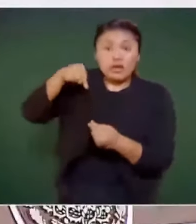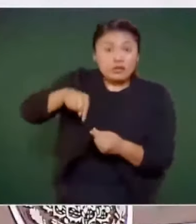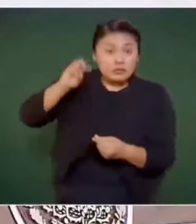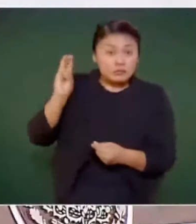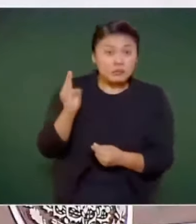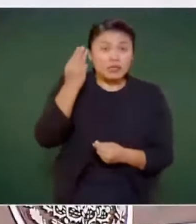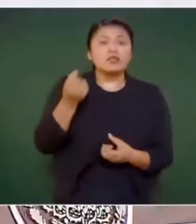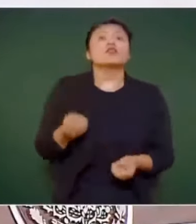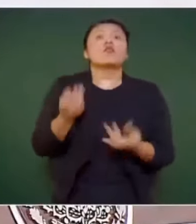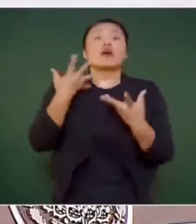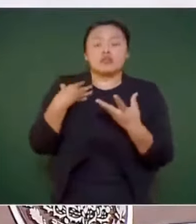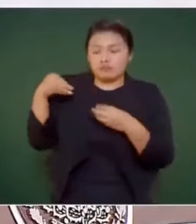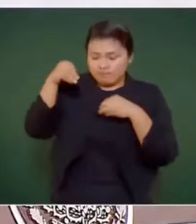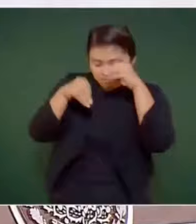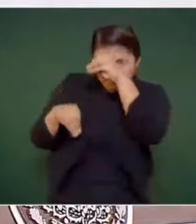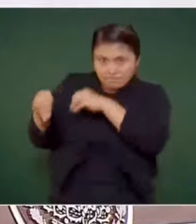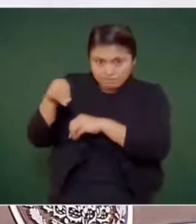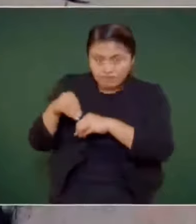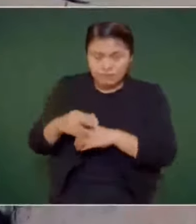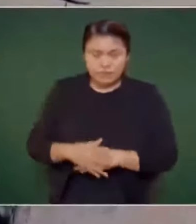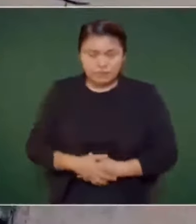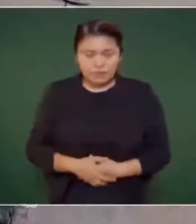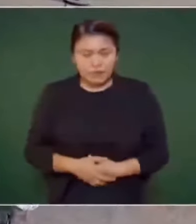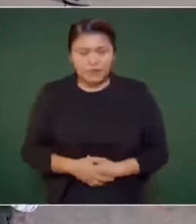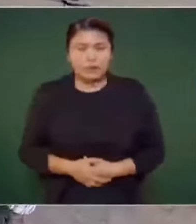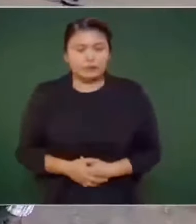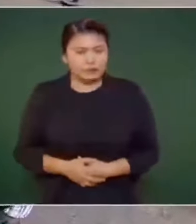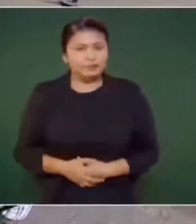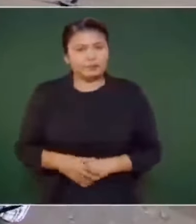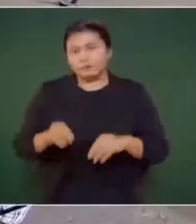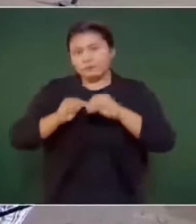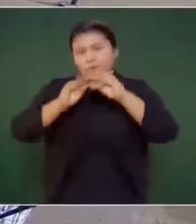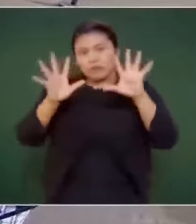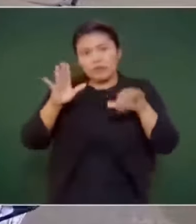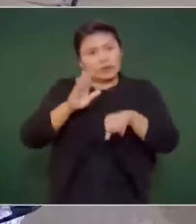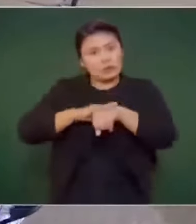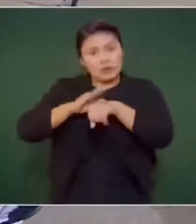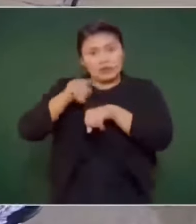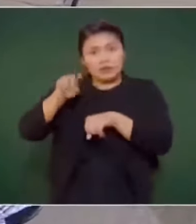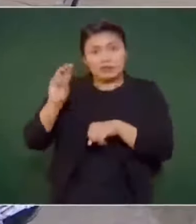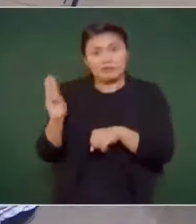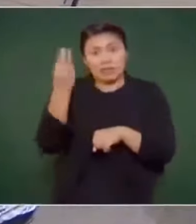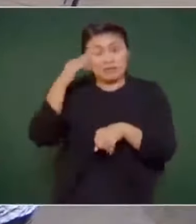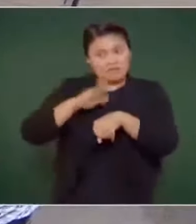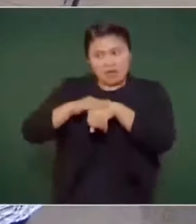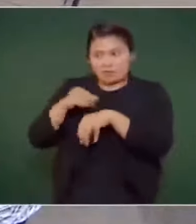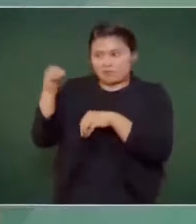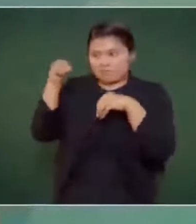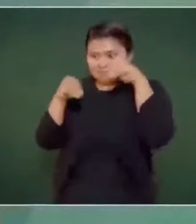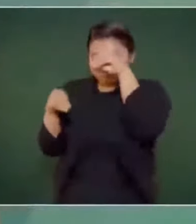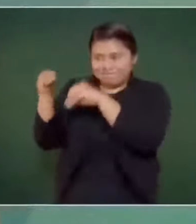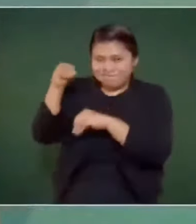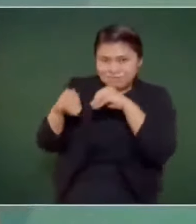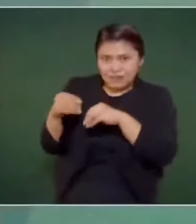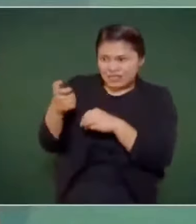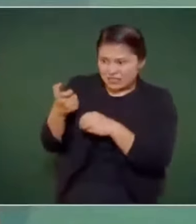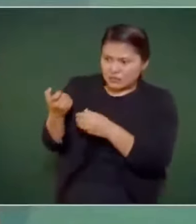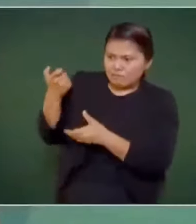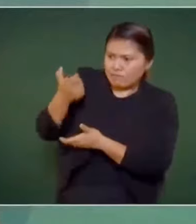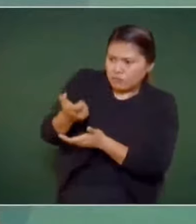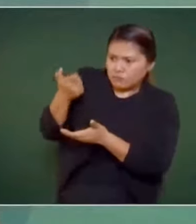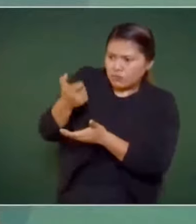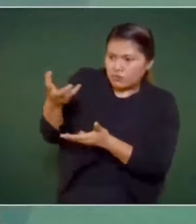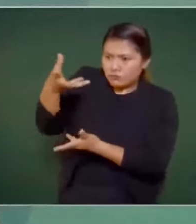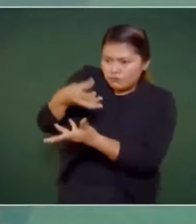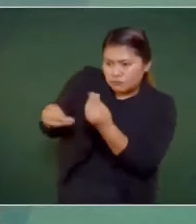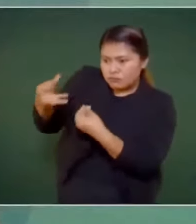invertido en Sí, la de Minatitlán segunda con más inversión. Sí, sí. Y además se están haciendo obras